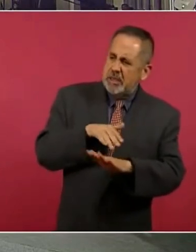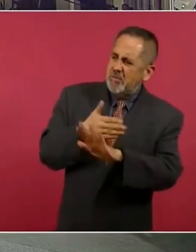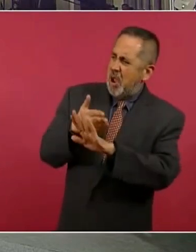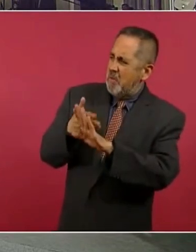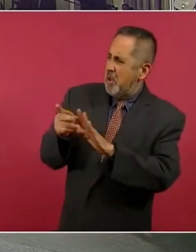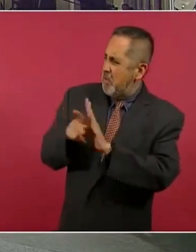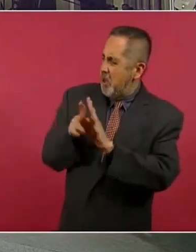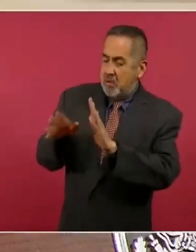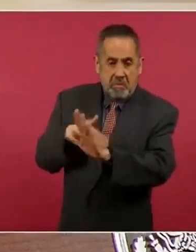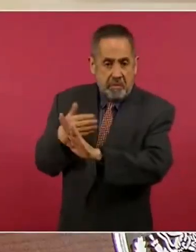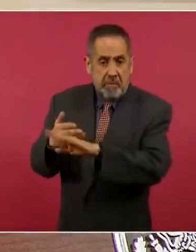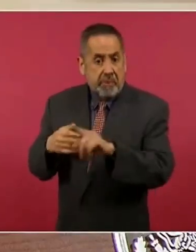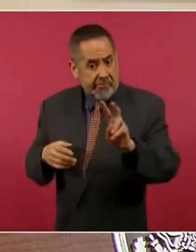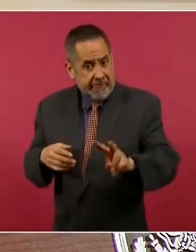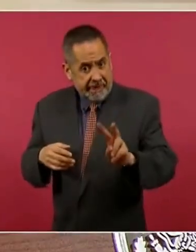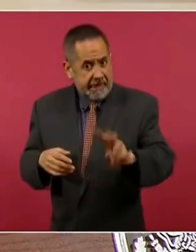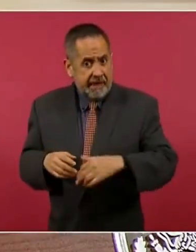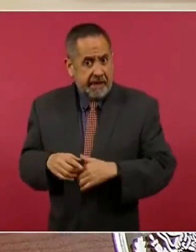Francisco y Madero